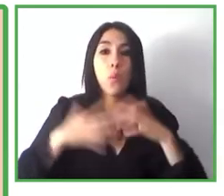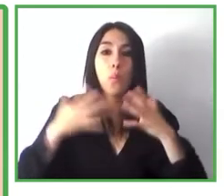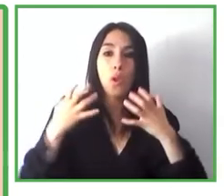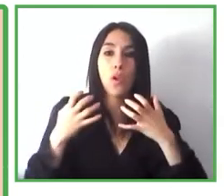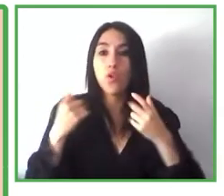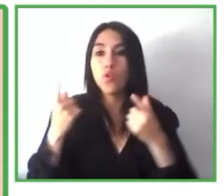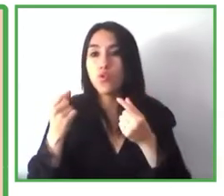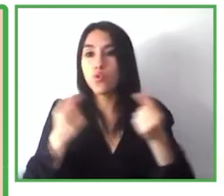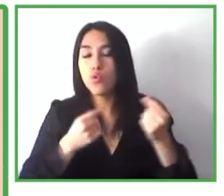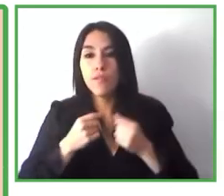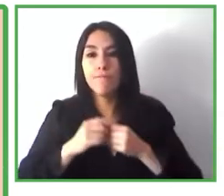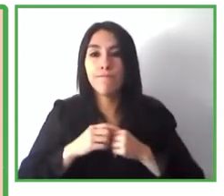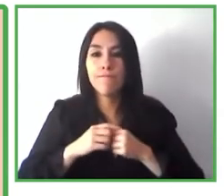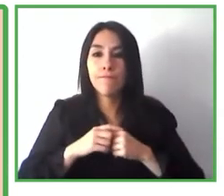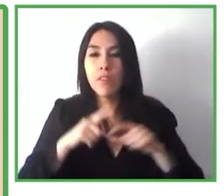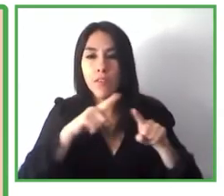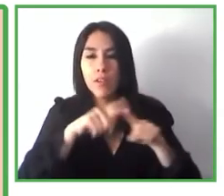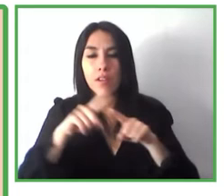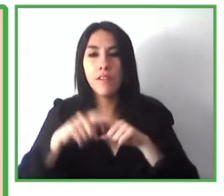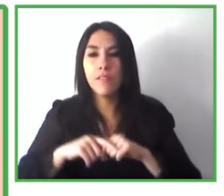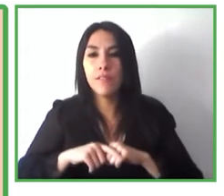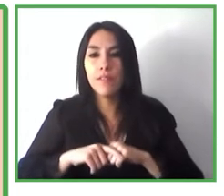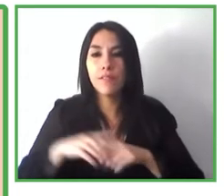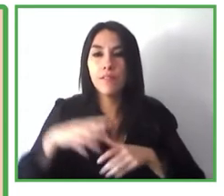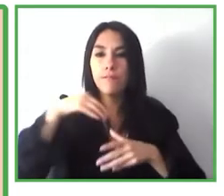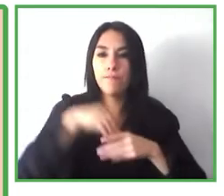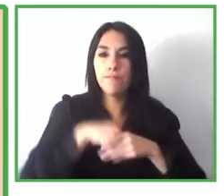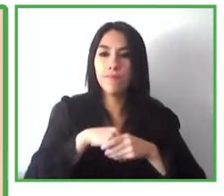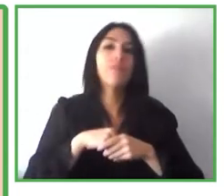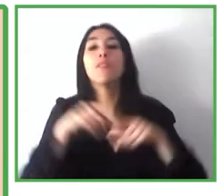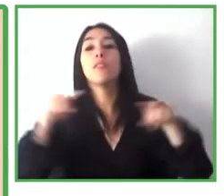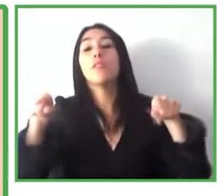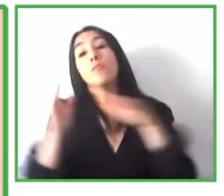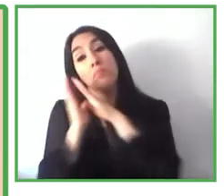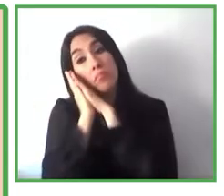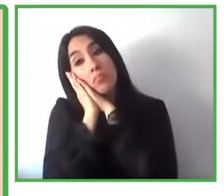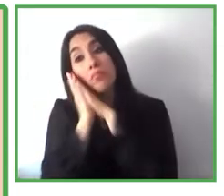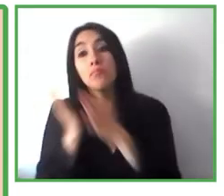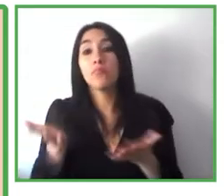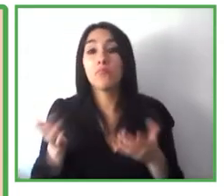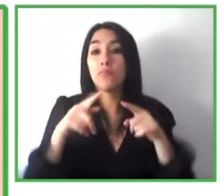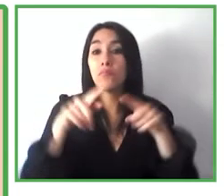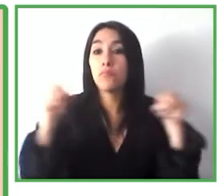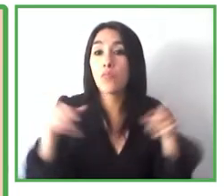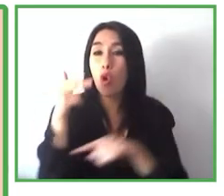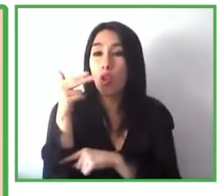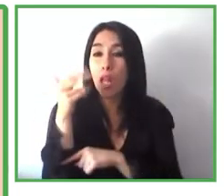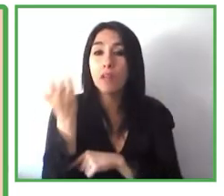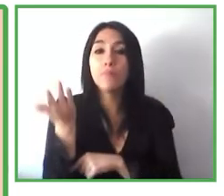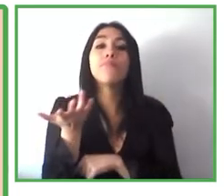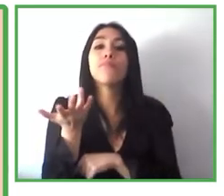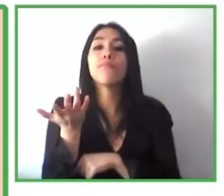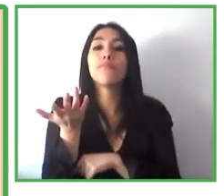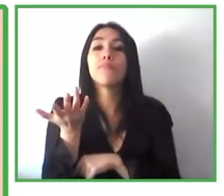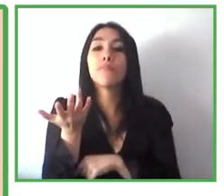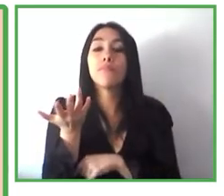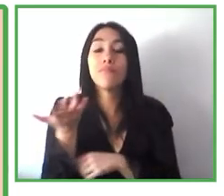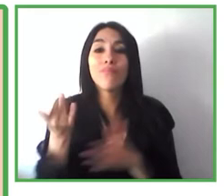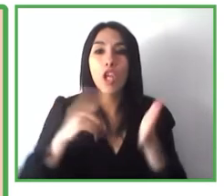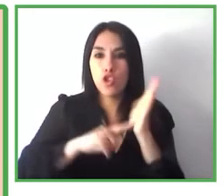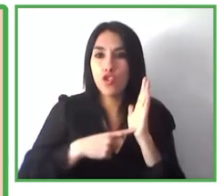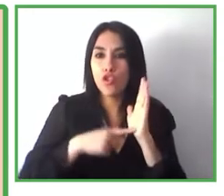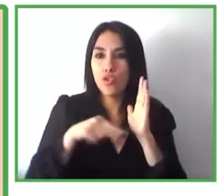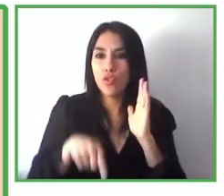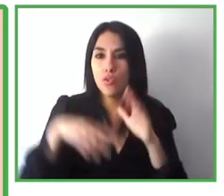hotel dentro de una habitación sobre todo es importante también facilitar tecnologías que permitan la exploración del entorno como las tecnologías que ahora mismo nos